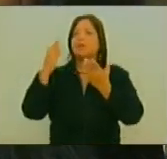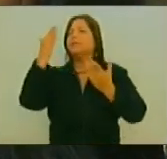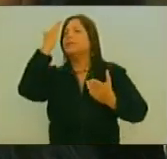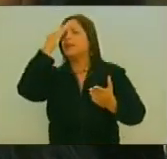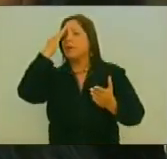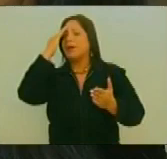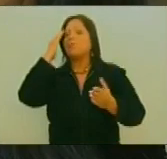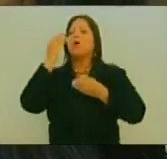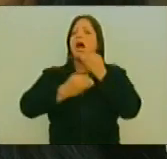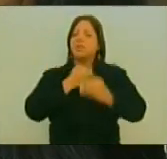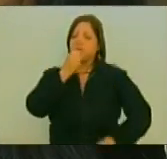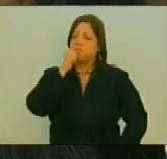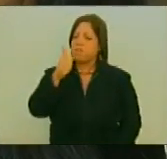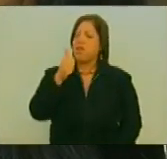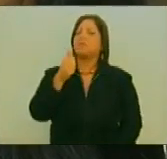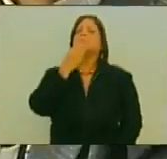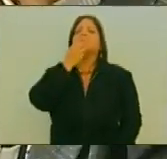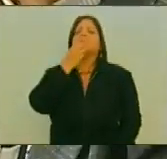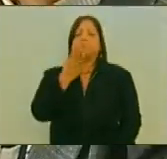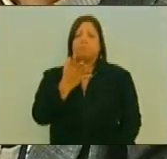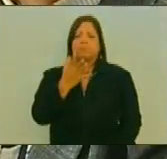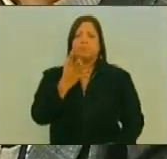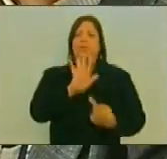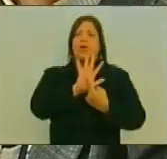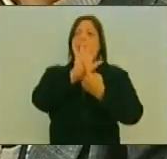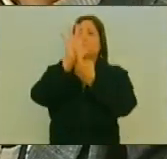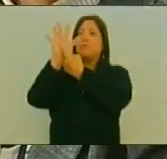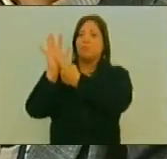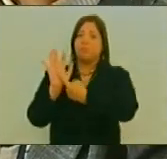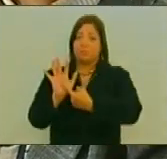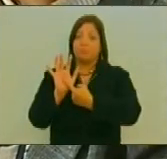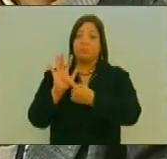Lo Estamos Haciendo Bien Porque Hemos Sido Ejemplos